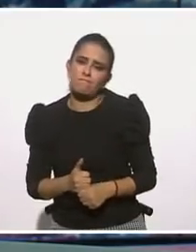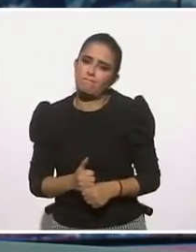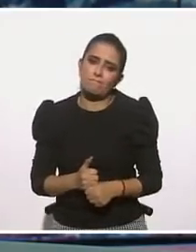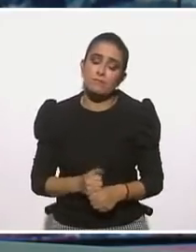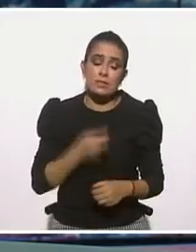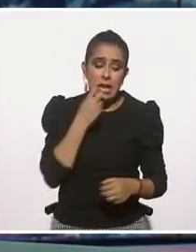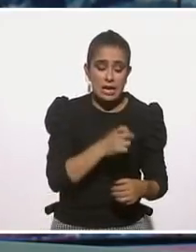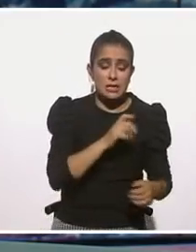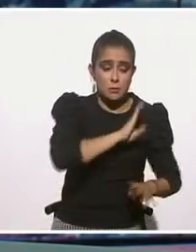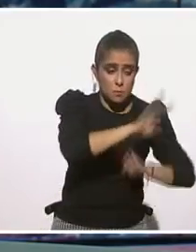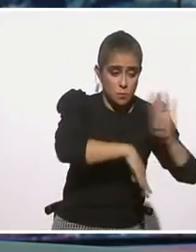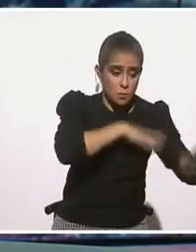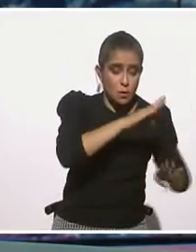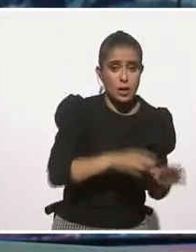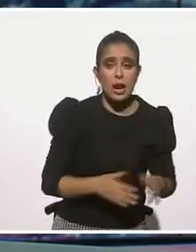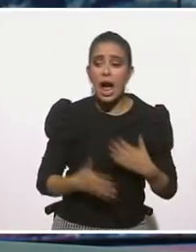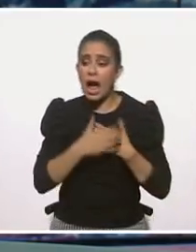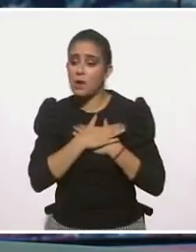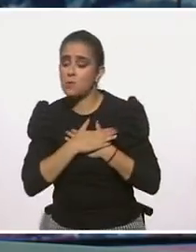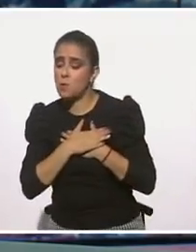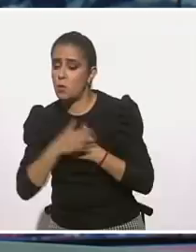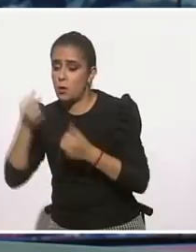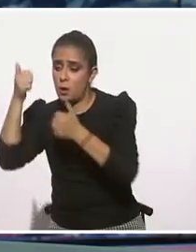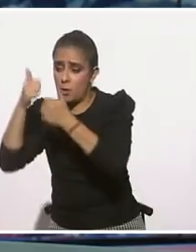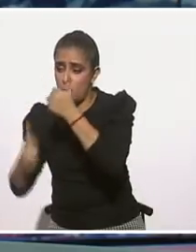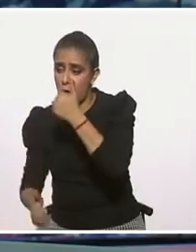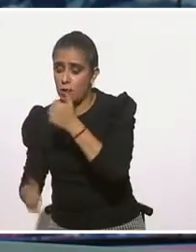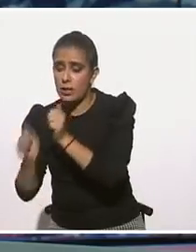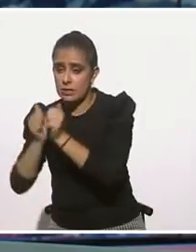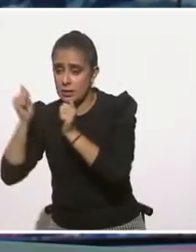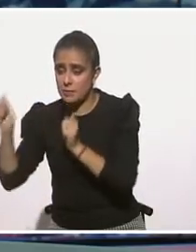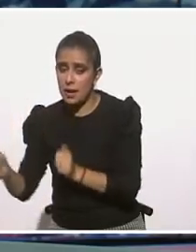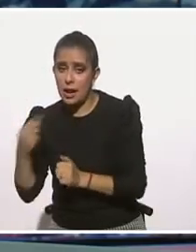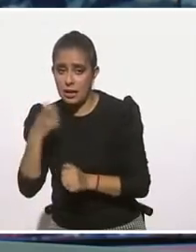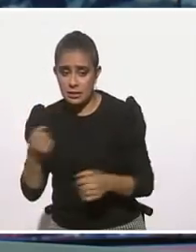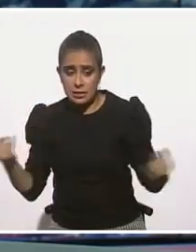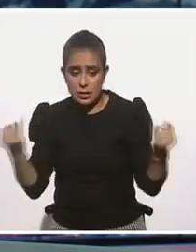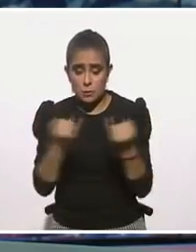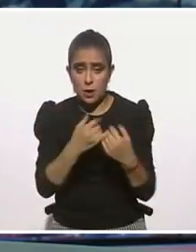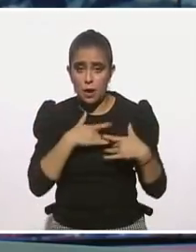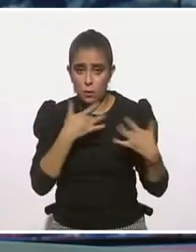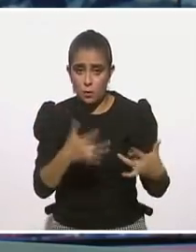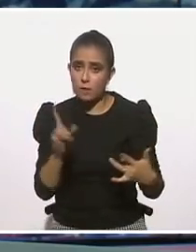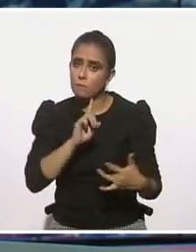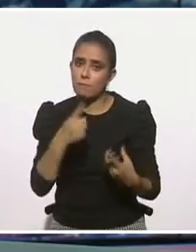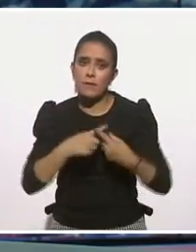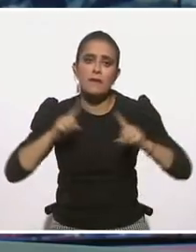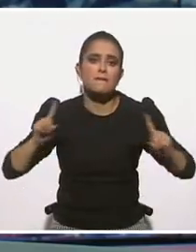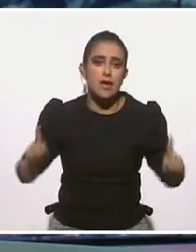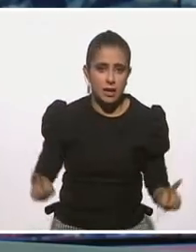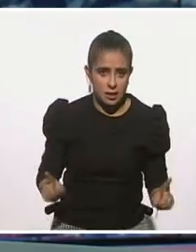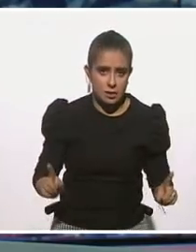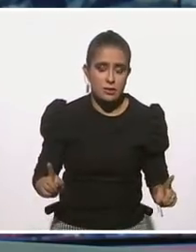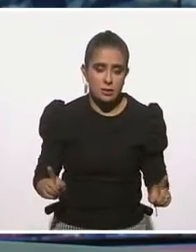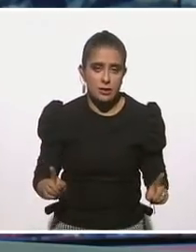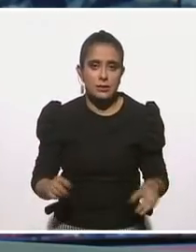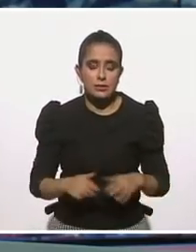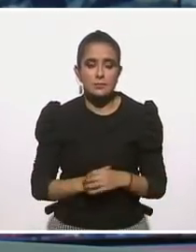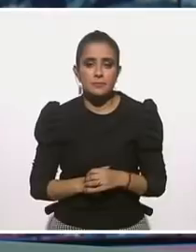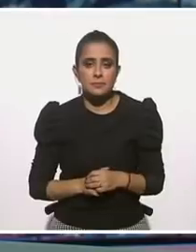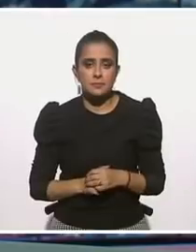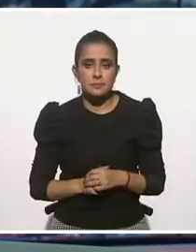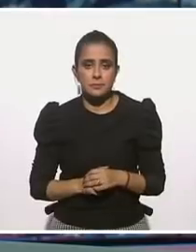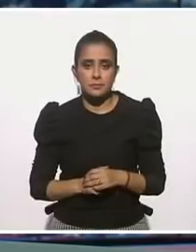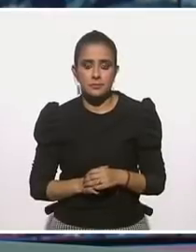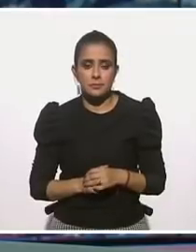inherente al haberte sentido bien, que cuando no tengas algo no te sientas bien. Y esto creo que lo que más